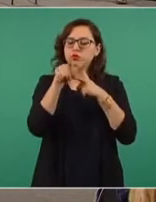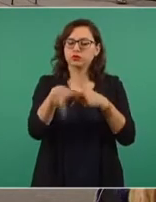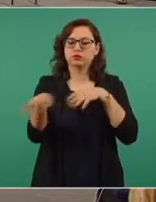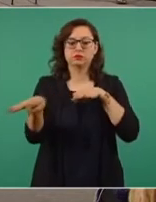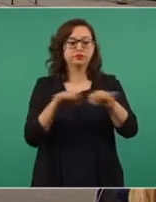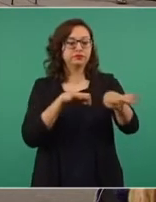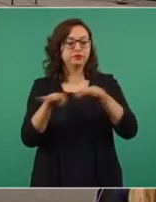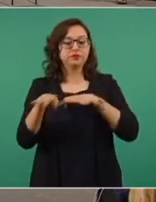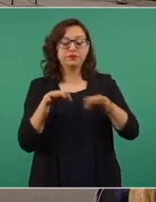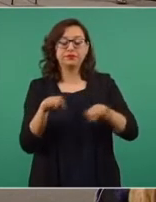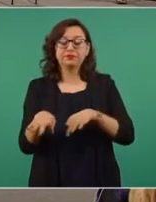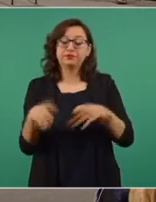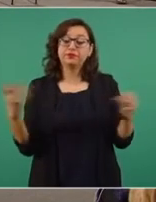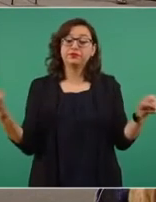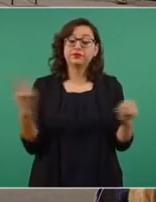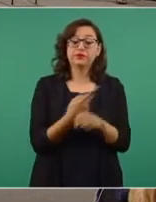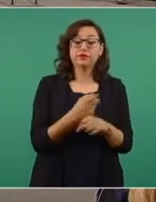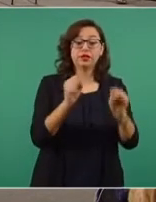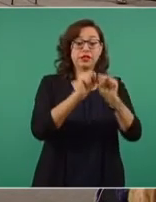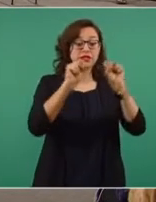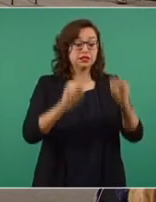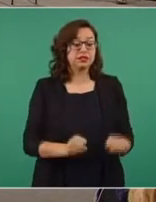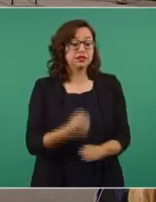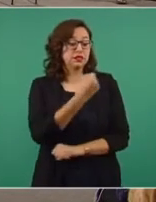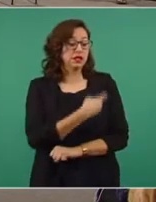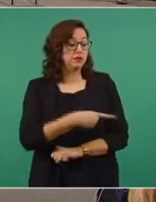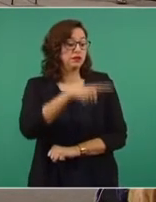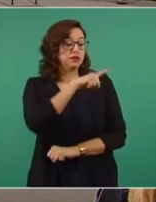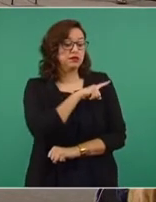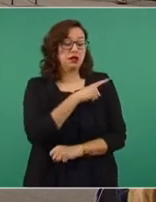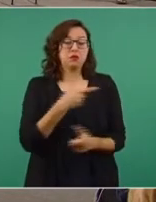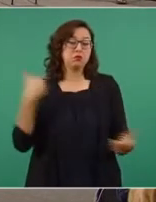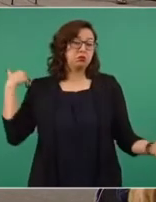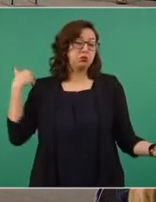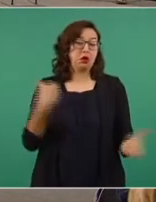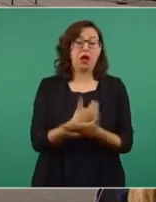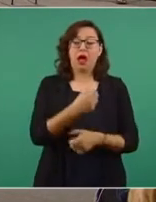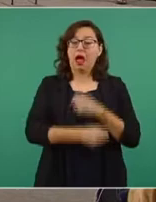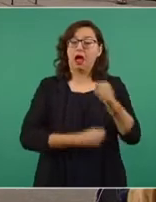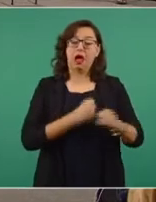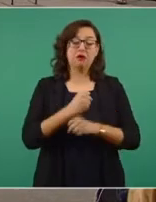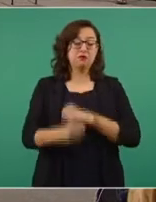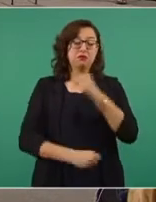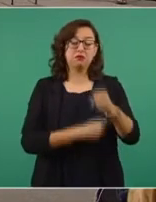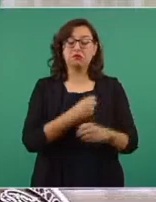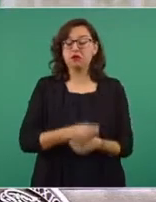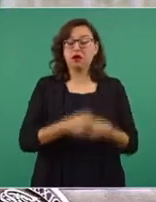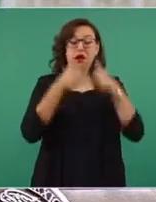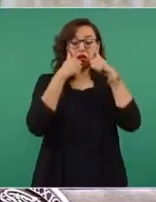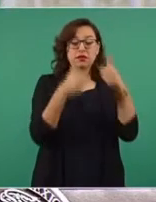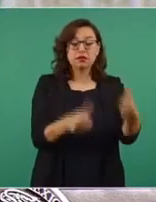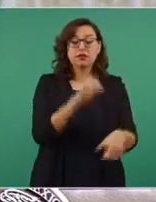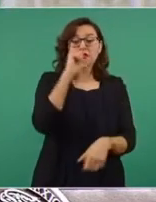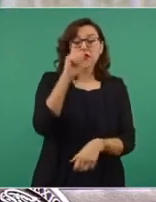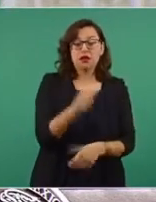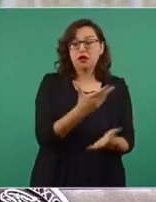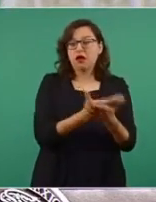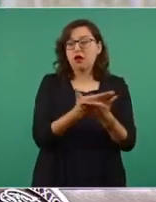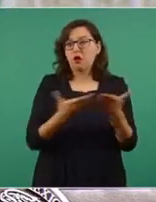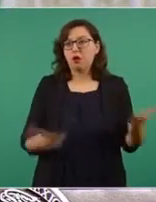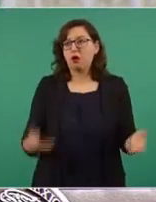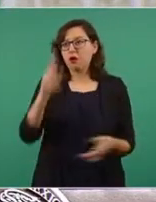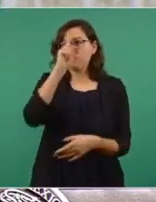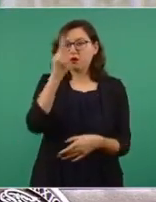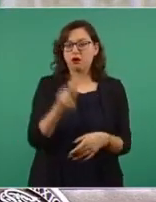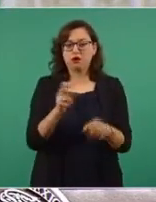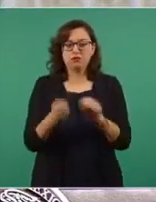salud, el cual se hizo más evidente ante el COVID. ¿Cómo se planteó hacerlo? ¿Cuál fue la estrategia? No